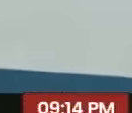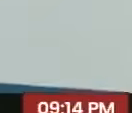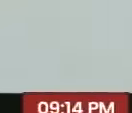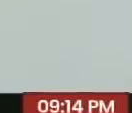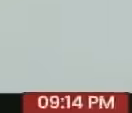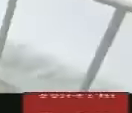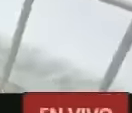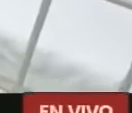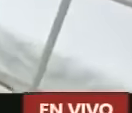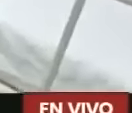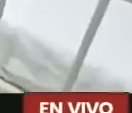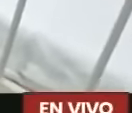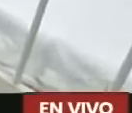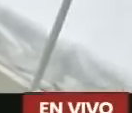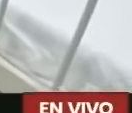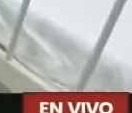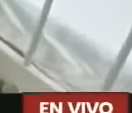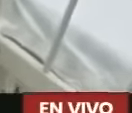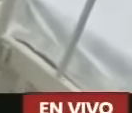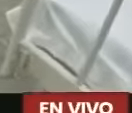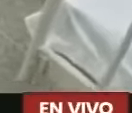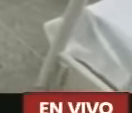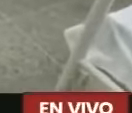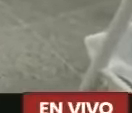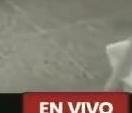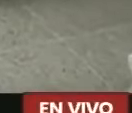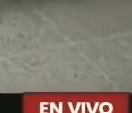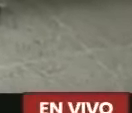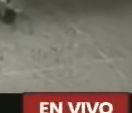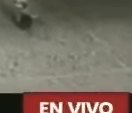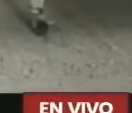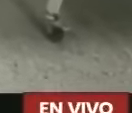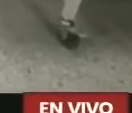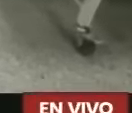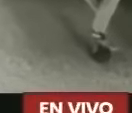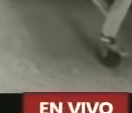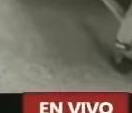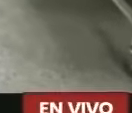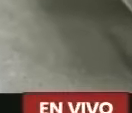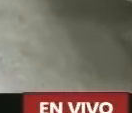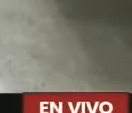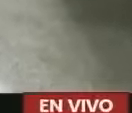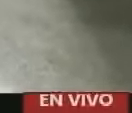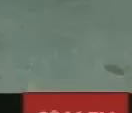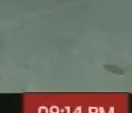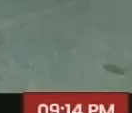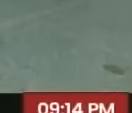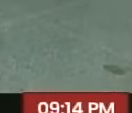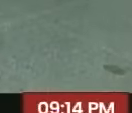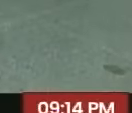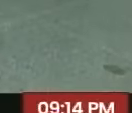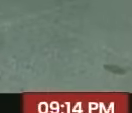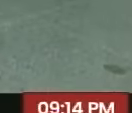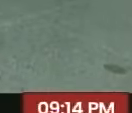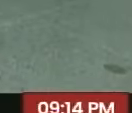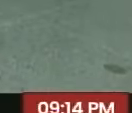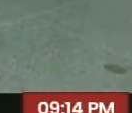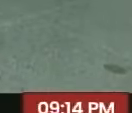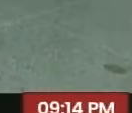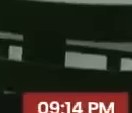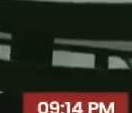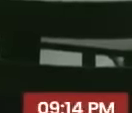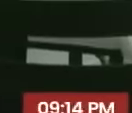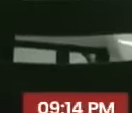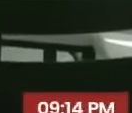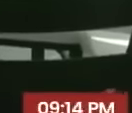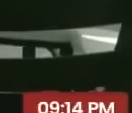Gracias a la recuperación de los espacios, los médicos el día de hoy contamos con una residencia adecuada, recuperamos el área